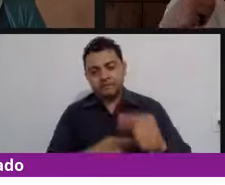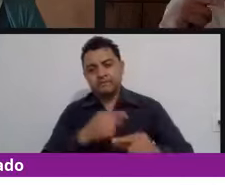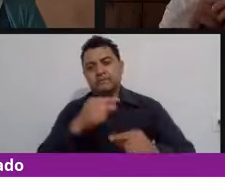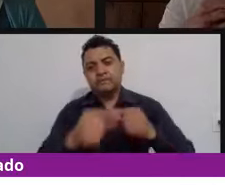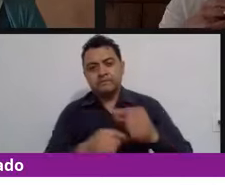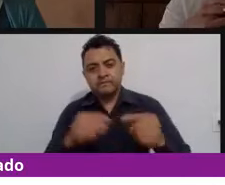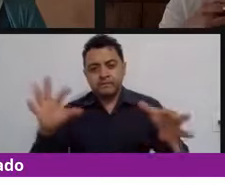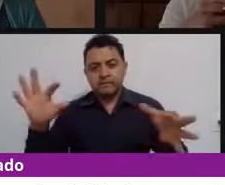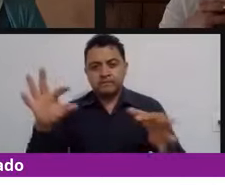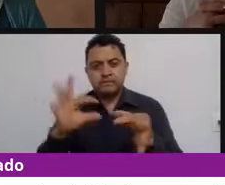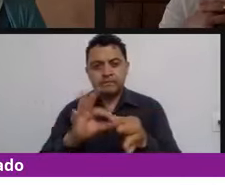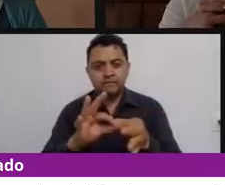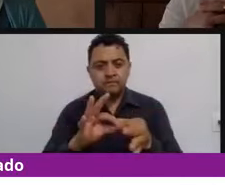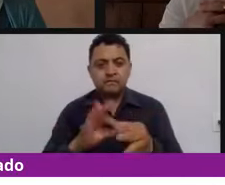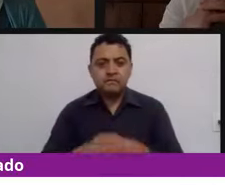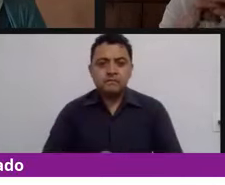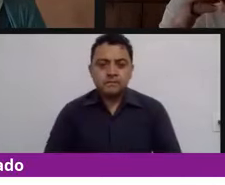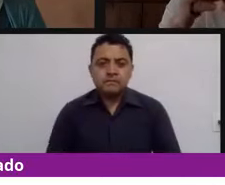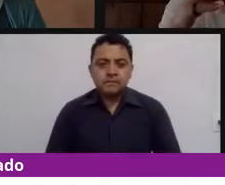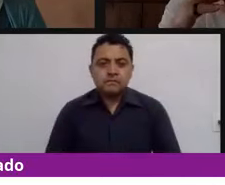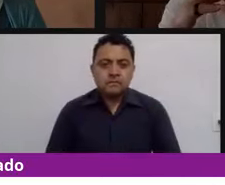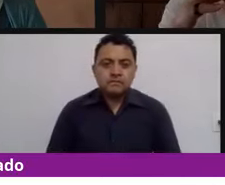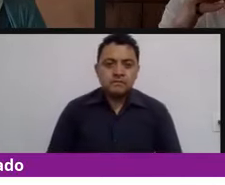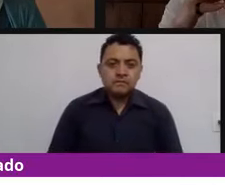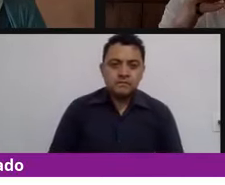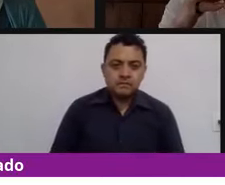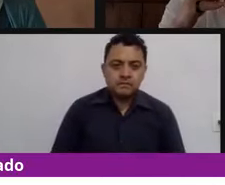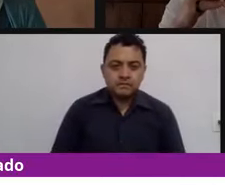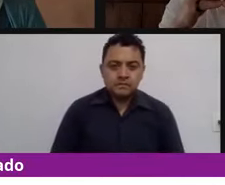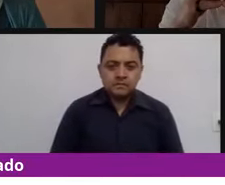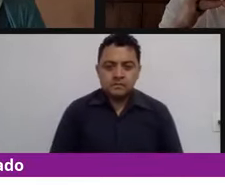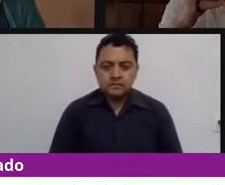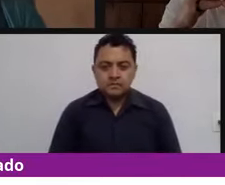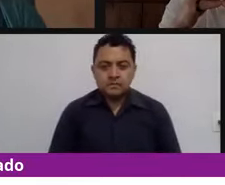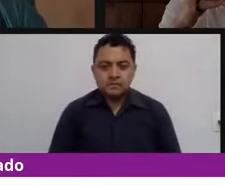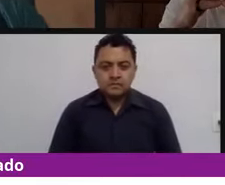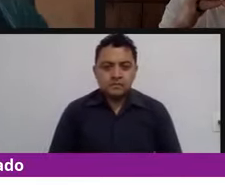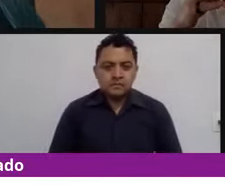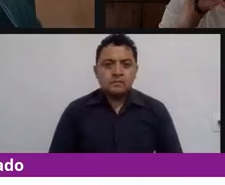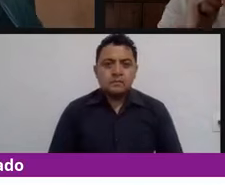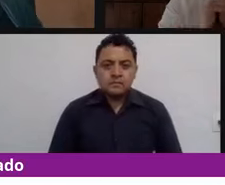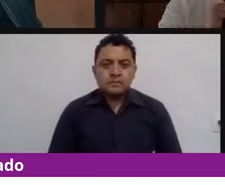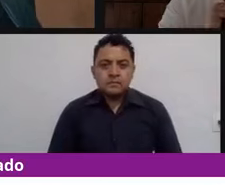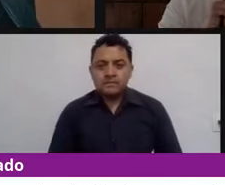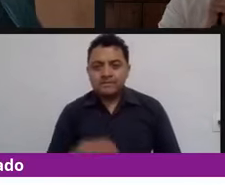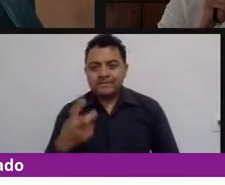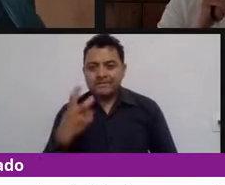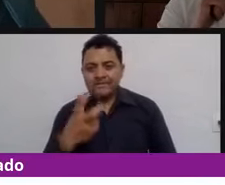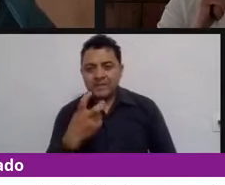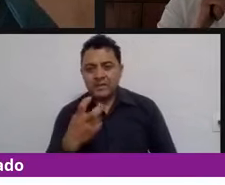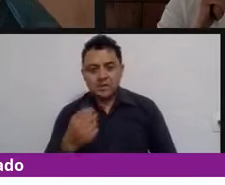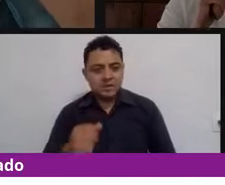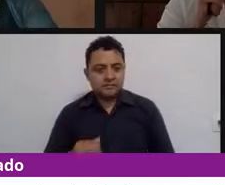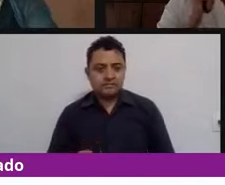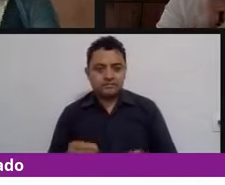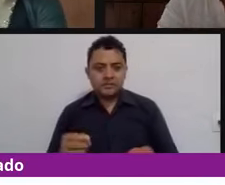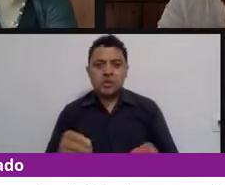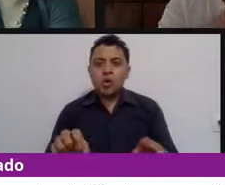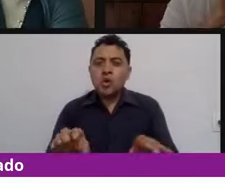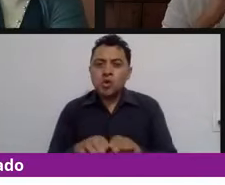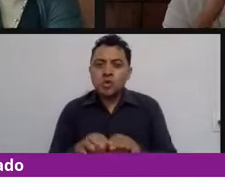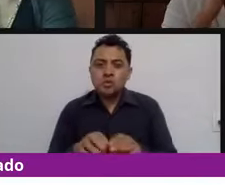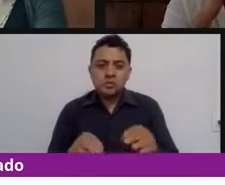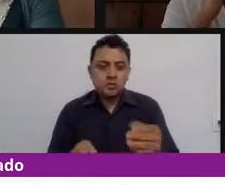a otra manera de actuar entonces bueno estamos viendo que esta es la combinación oye